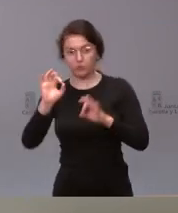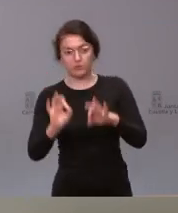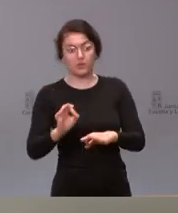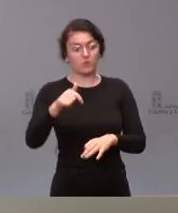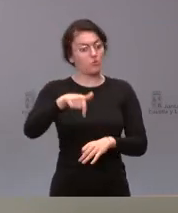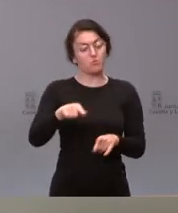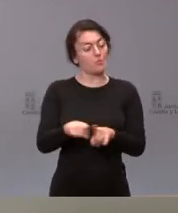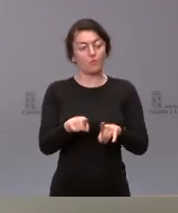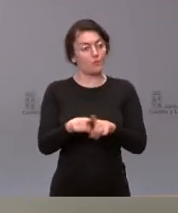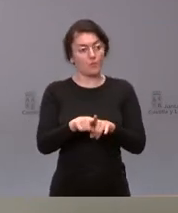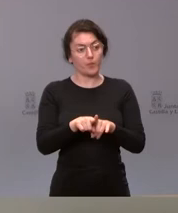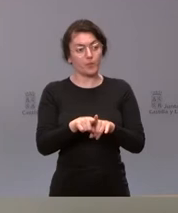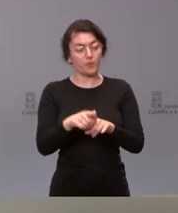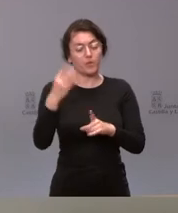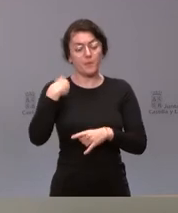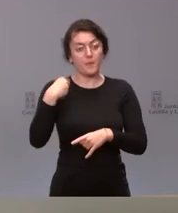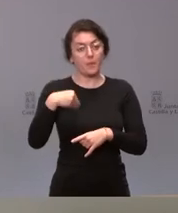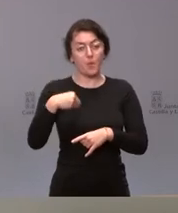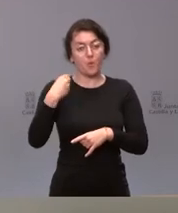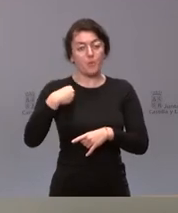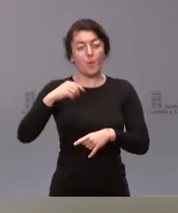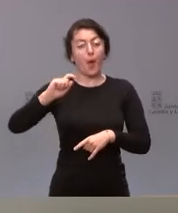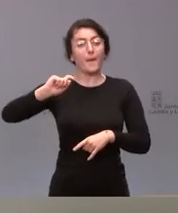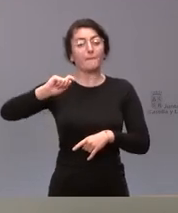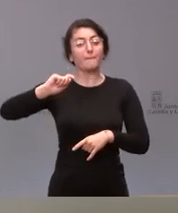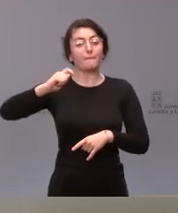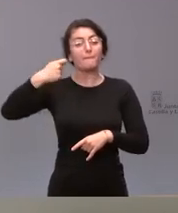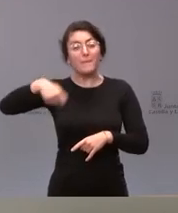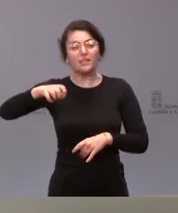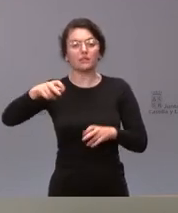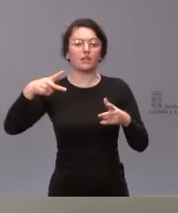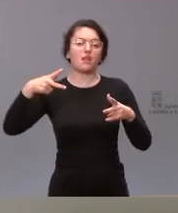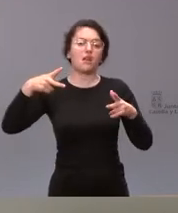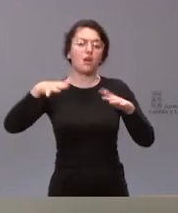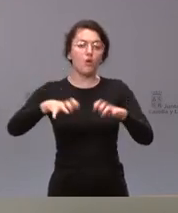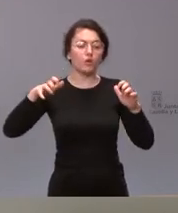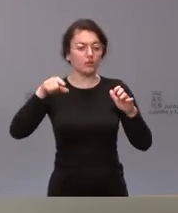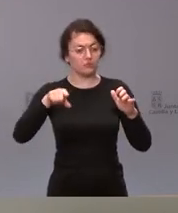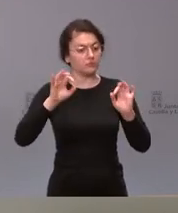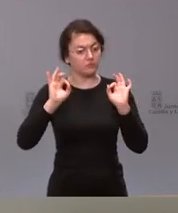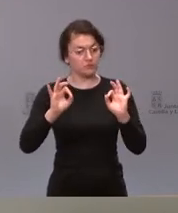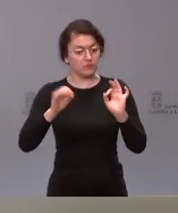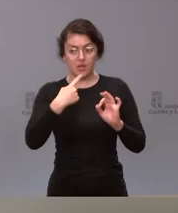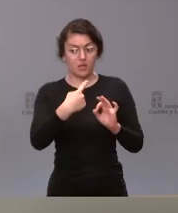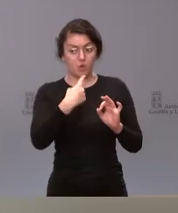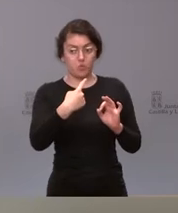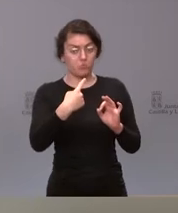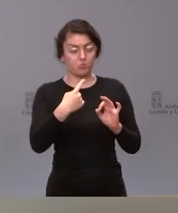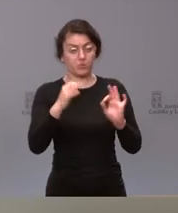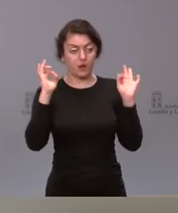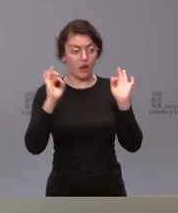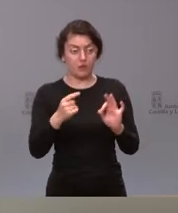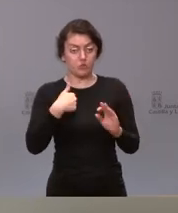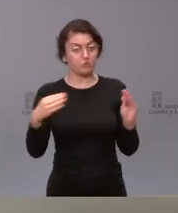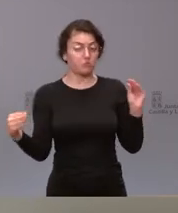con esas palabras que realizó en ese contexto el presidente de las Cortes y es el ánimo con el que yo creo que es